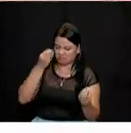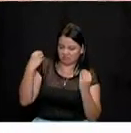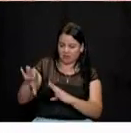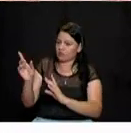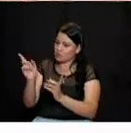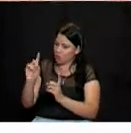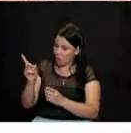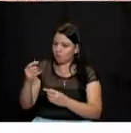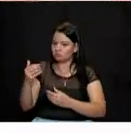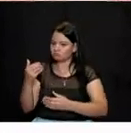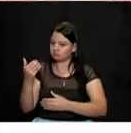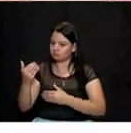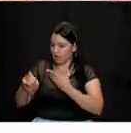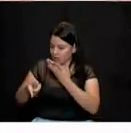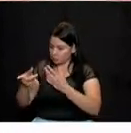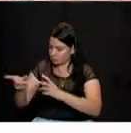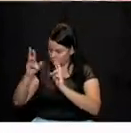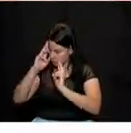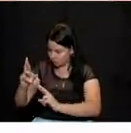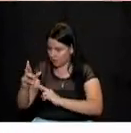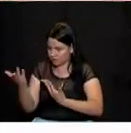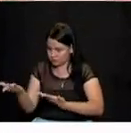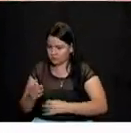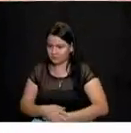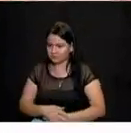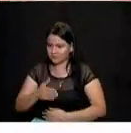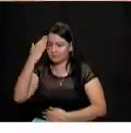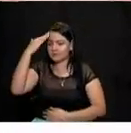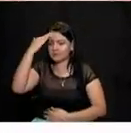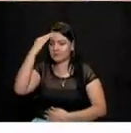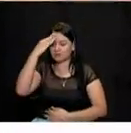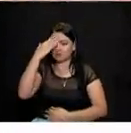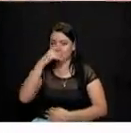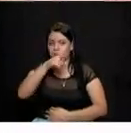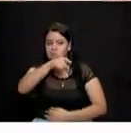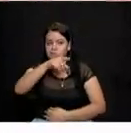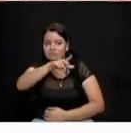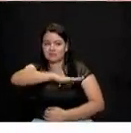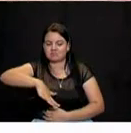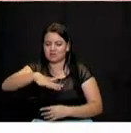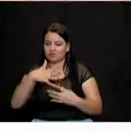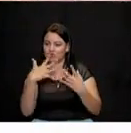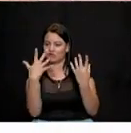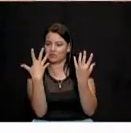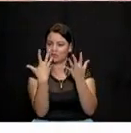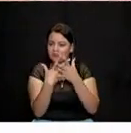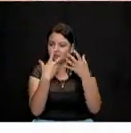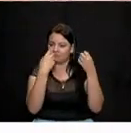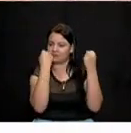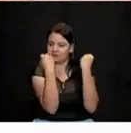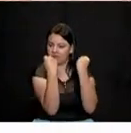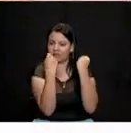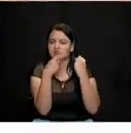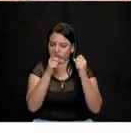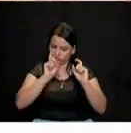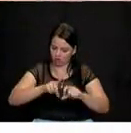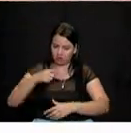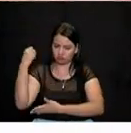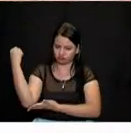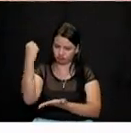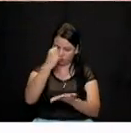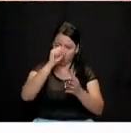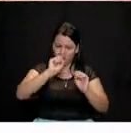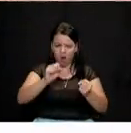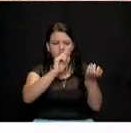Es que las cárceles también manejan unos presupuestos, tienen todas las posibilidades de tener mejores